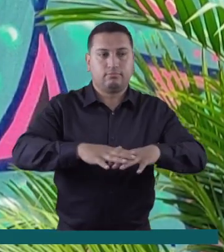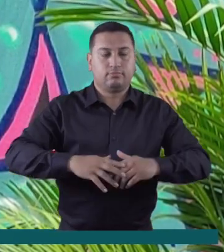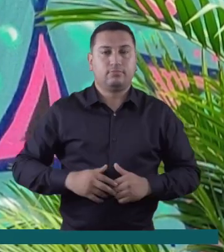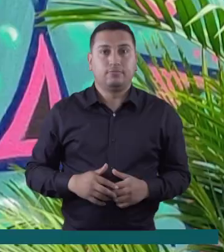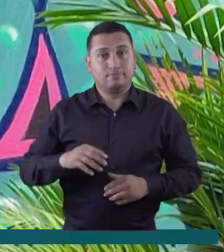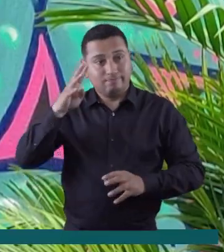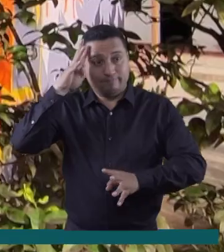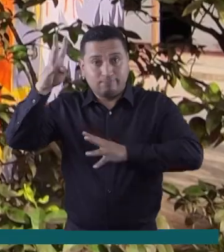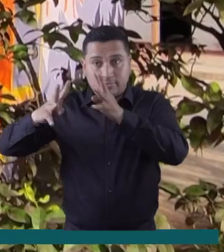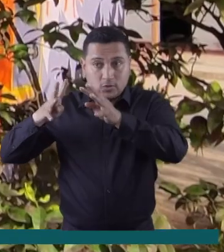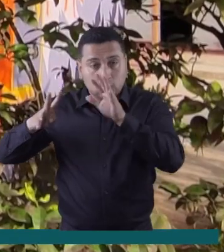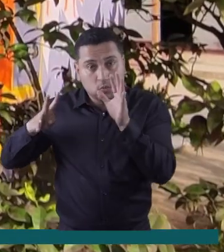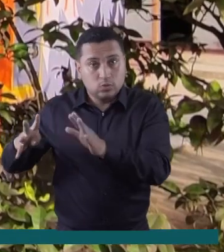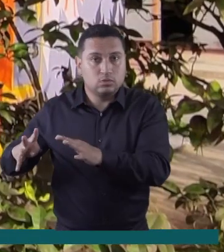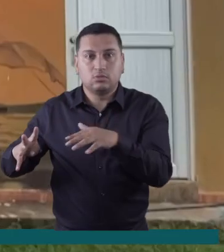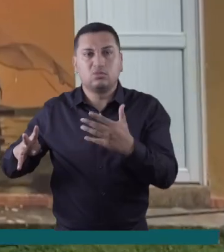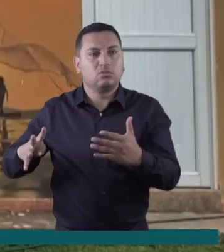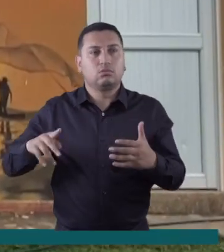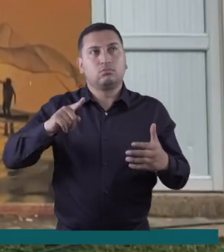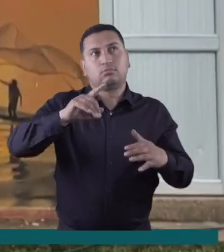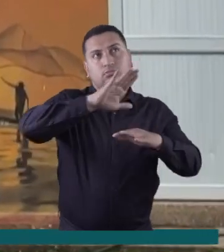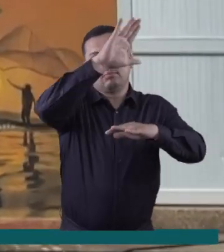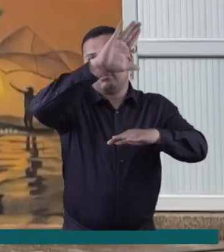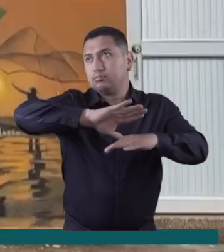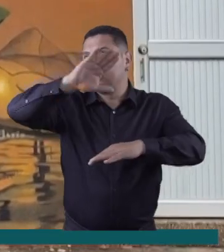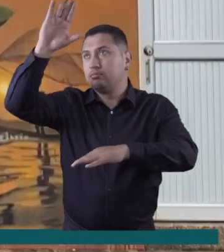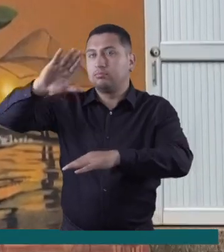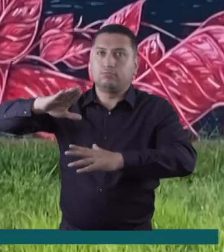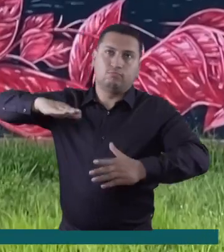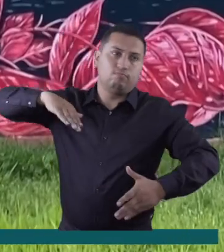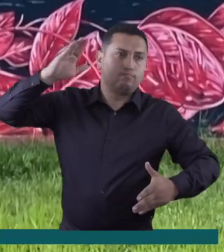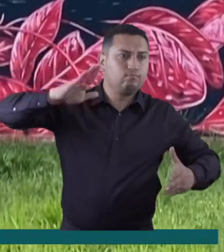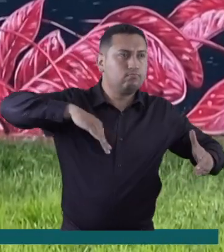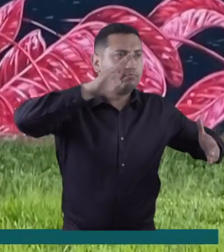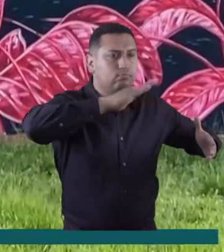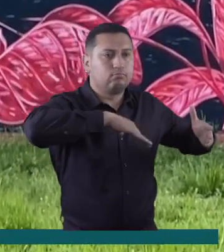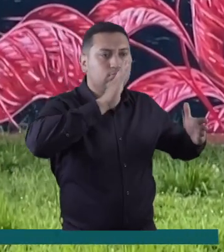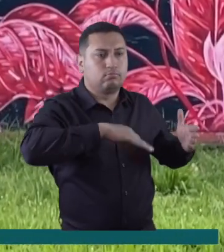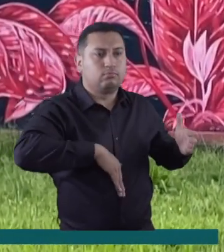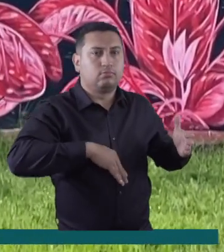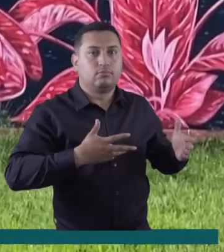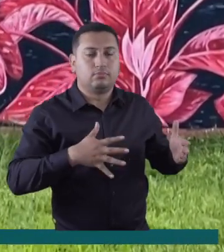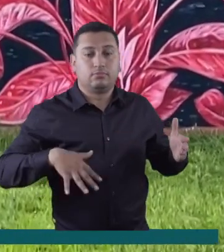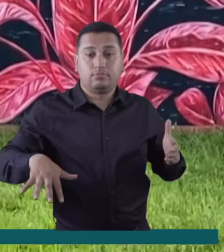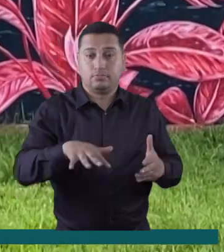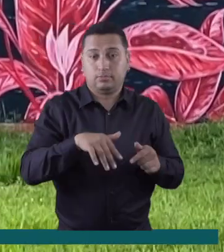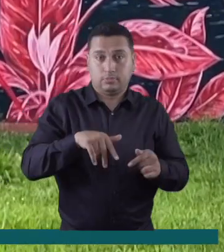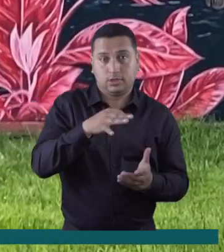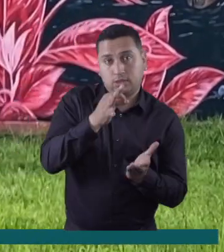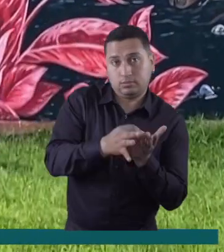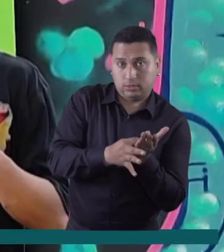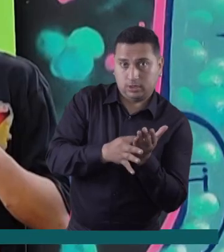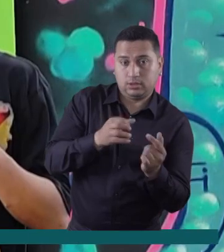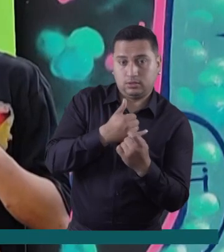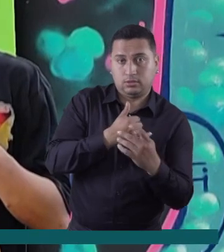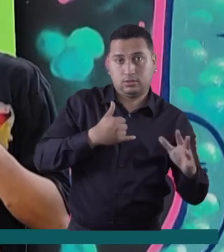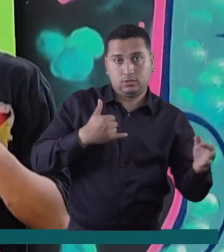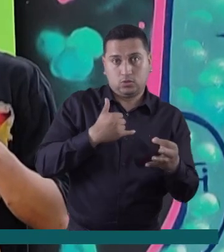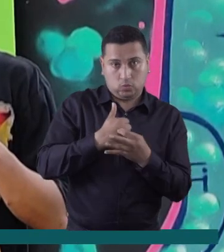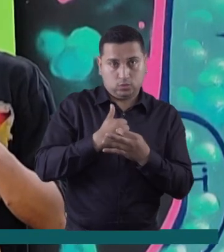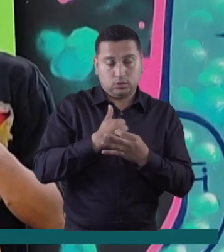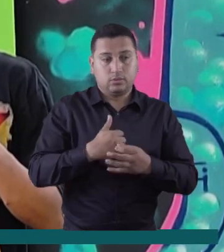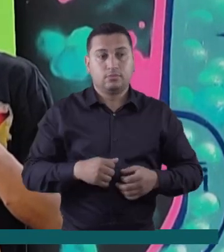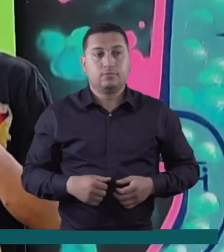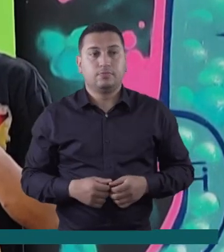en estos municipios. La creatividad de los jóvenes está coloreando las paredes en diversos sectores del Guaviare. En muchos lugares de aquí, desde la